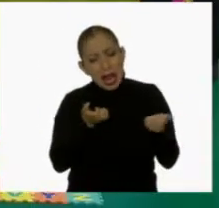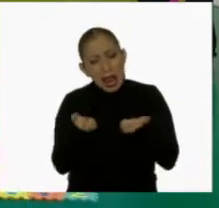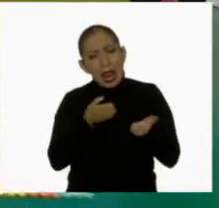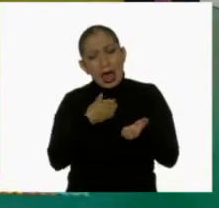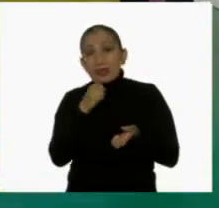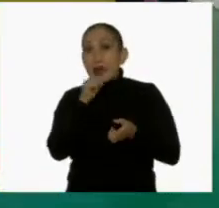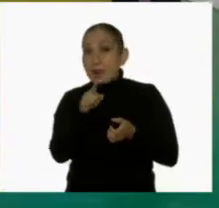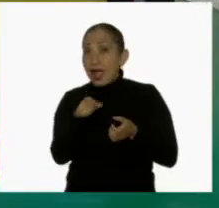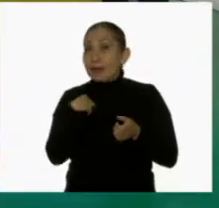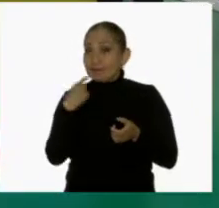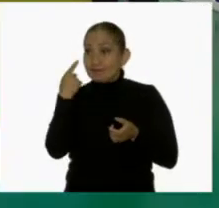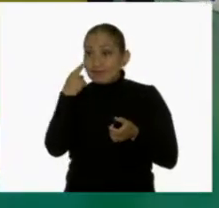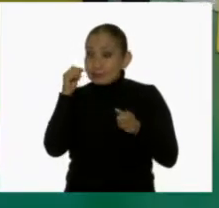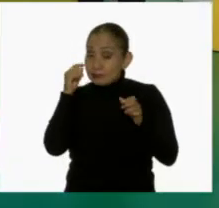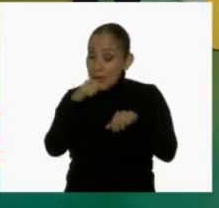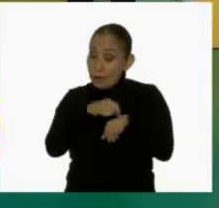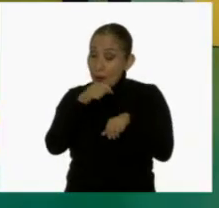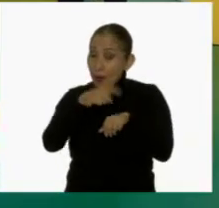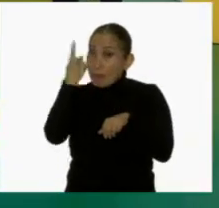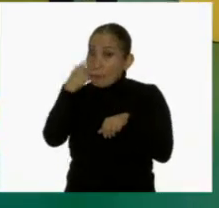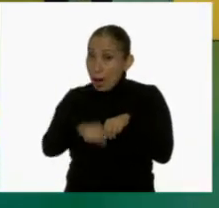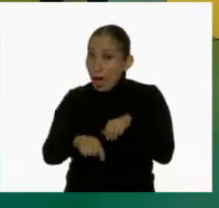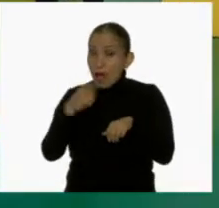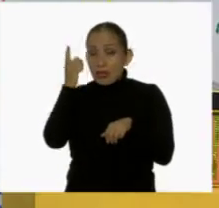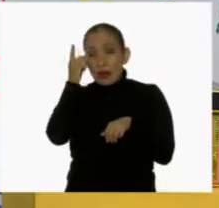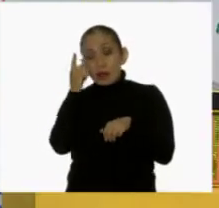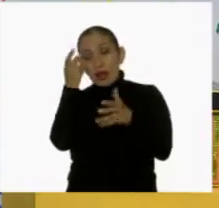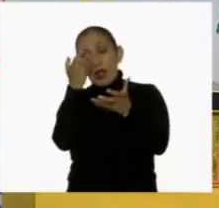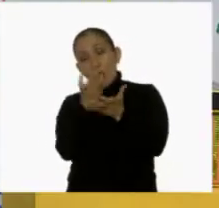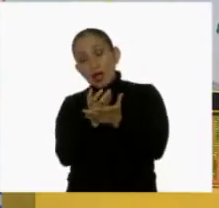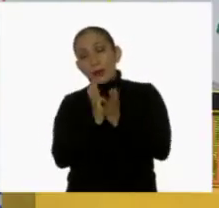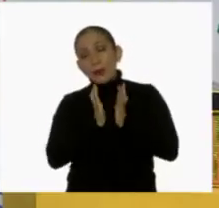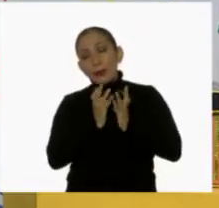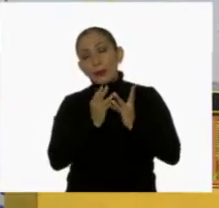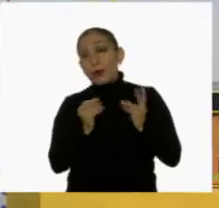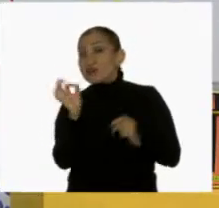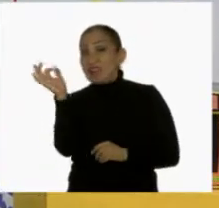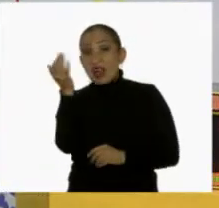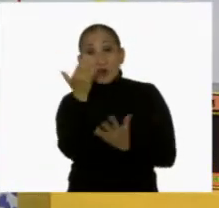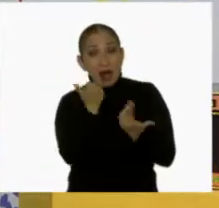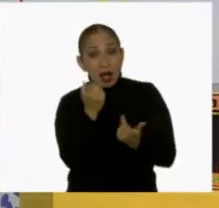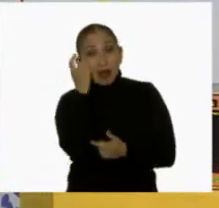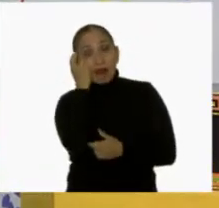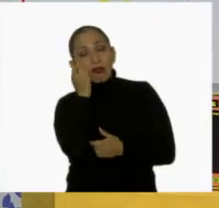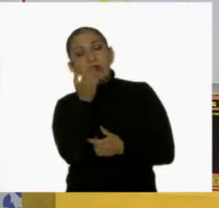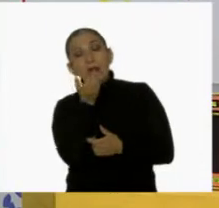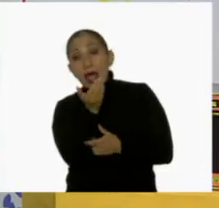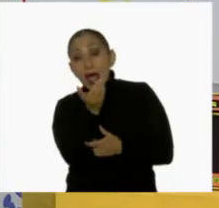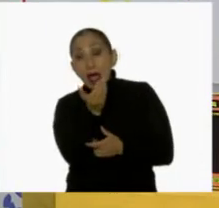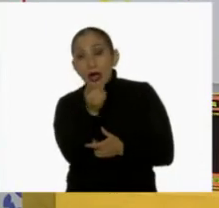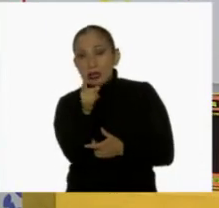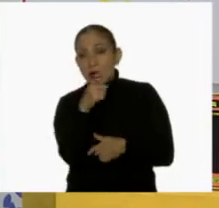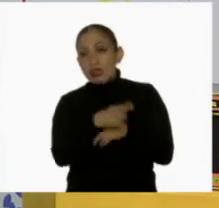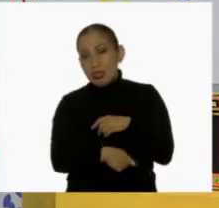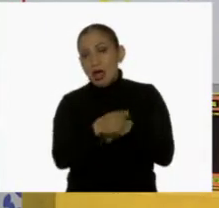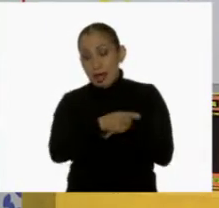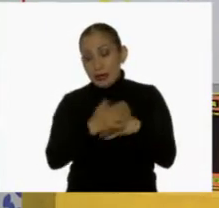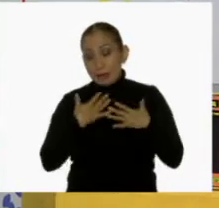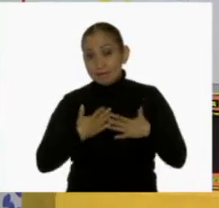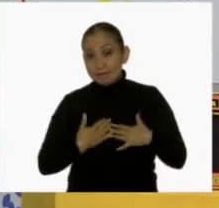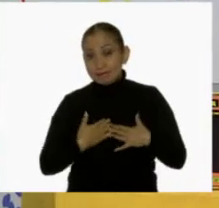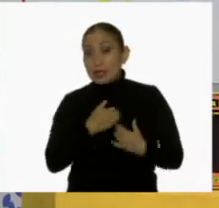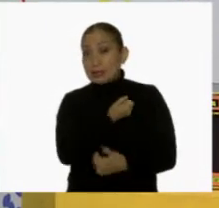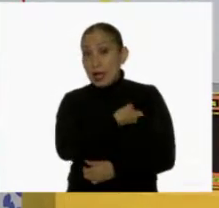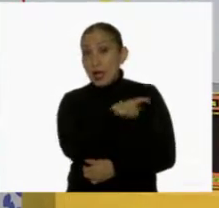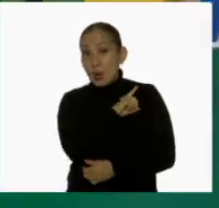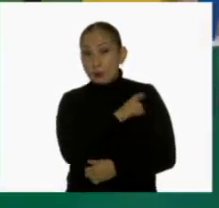también ocupemos un buen tiempo para dormir y descansar. Pues si no lo hacemos, esto puede afectar nuestra salud. Eso es